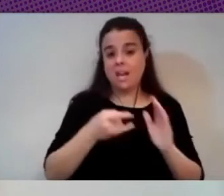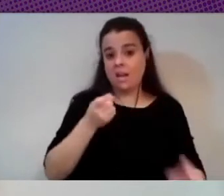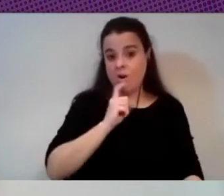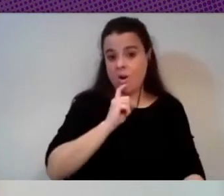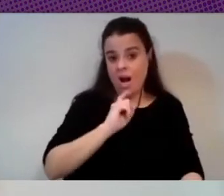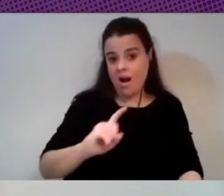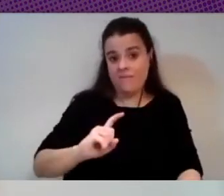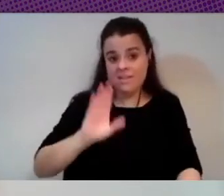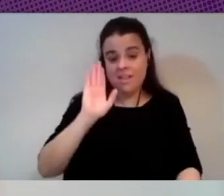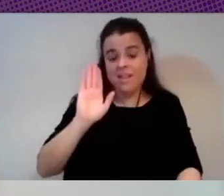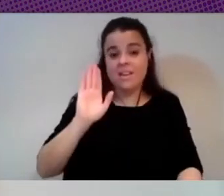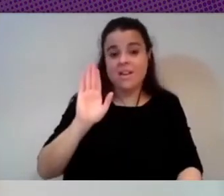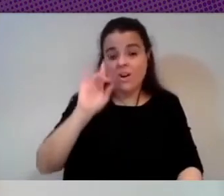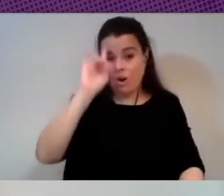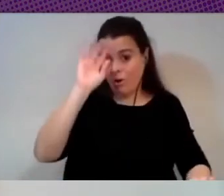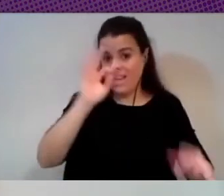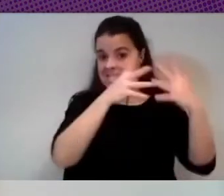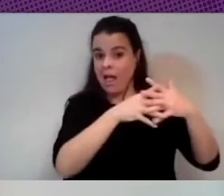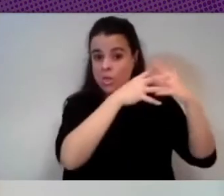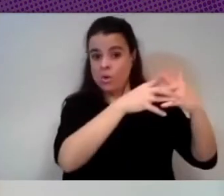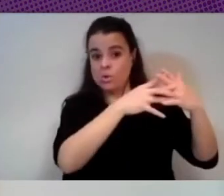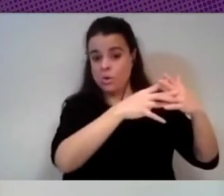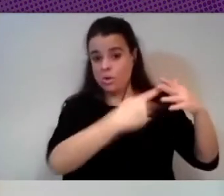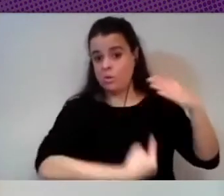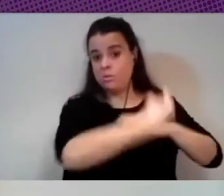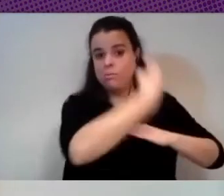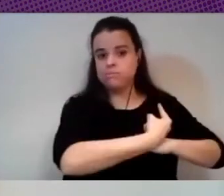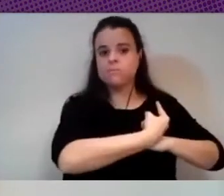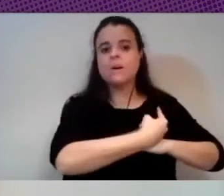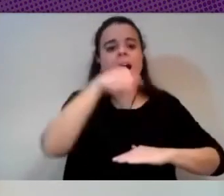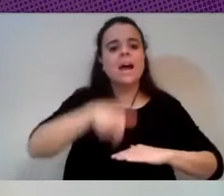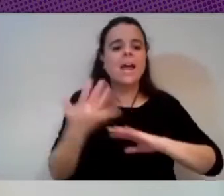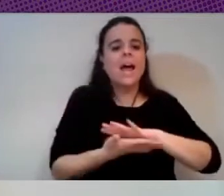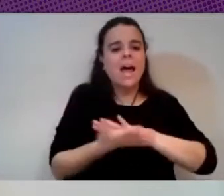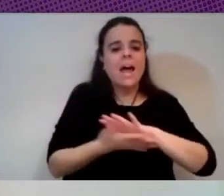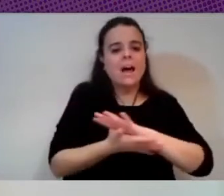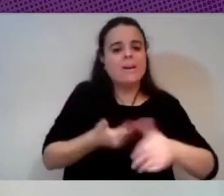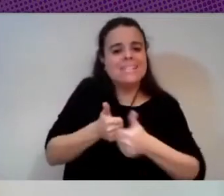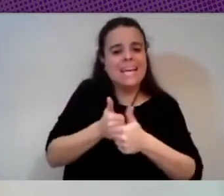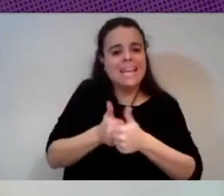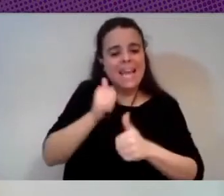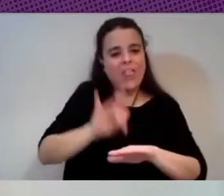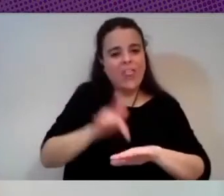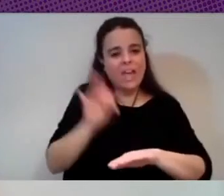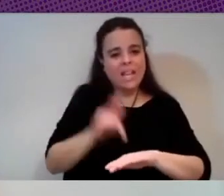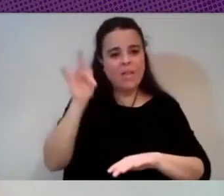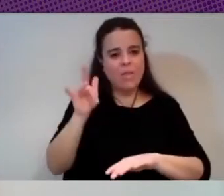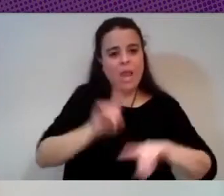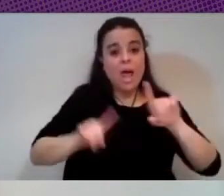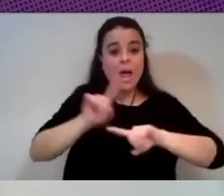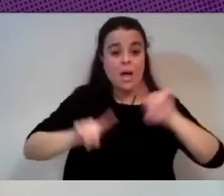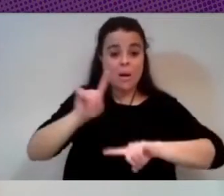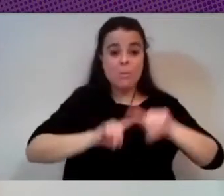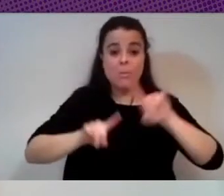desde Estados Unidos que ahora cuando hacen aquí se habla de la Secretaría de Digitalización el problema es que los algoritmos no estén